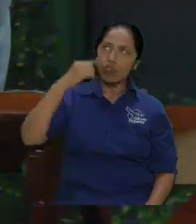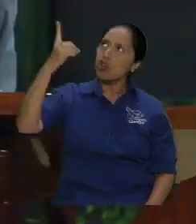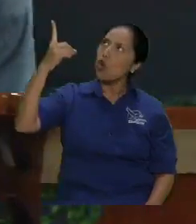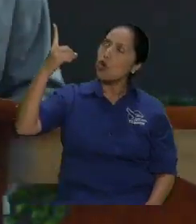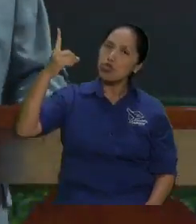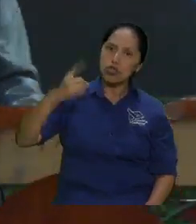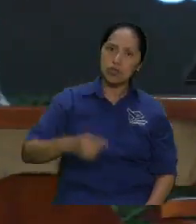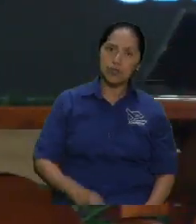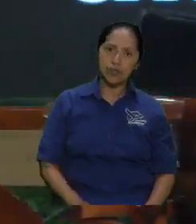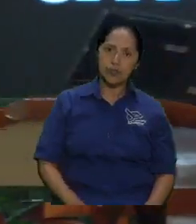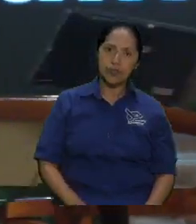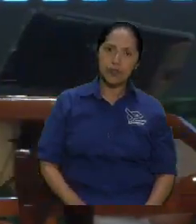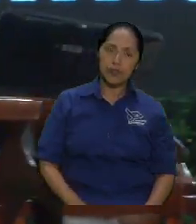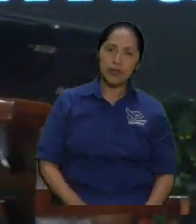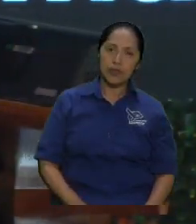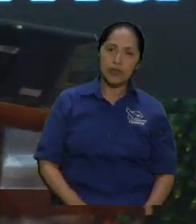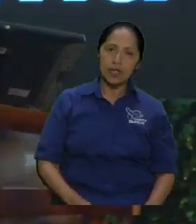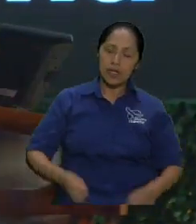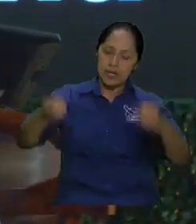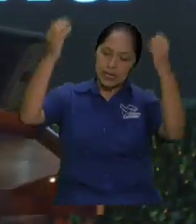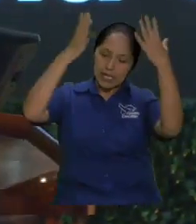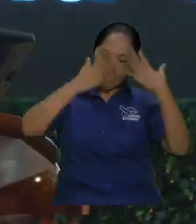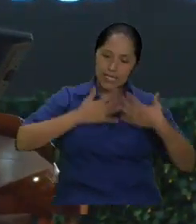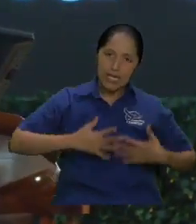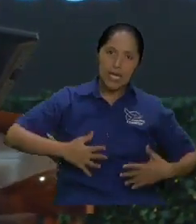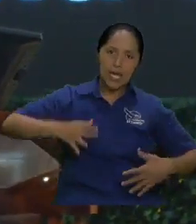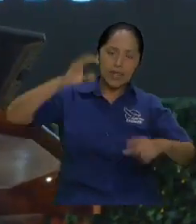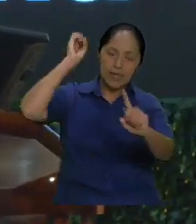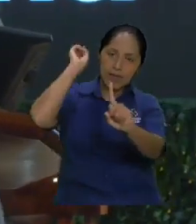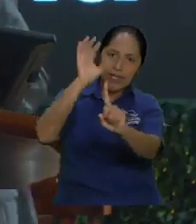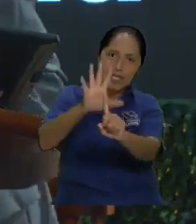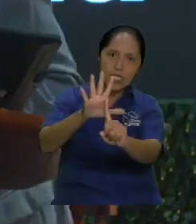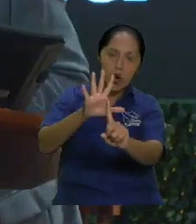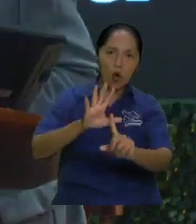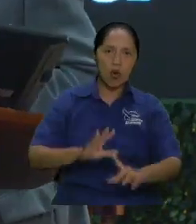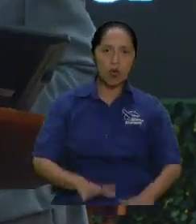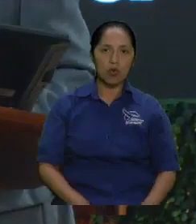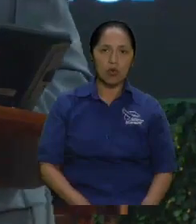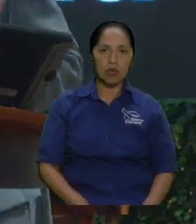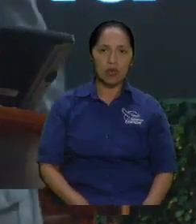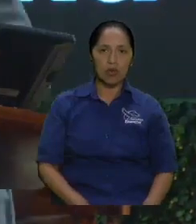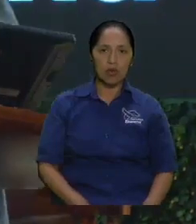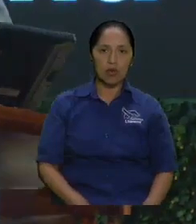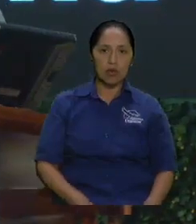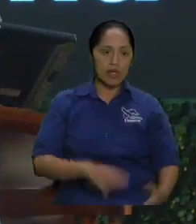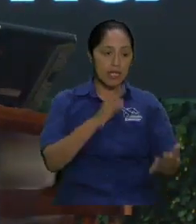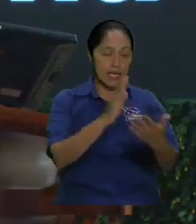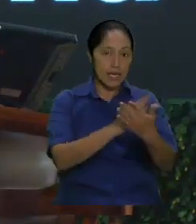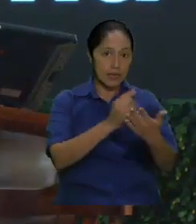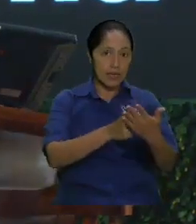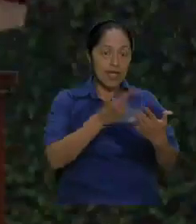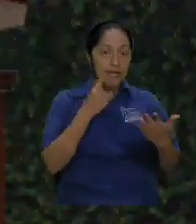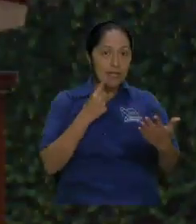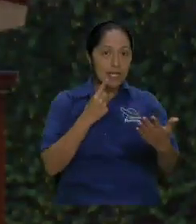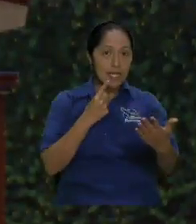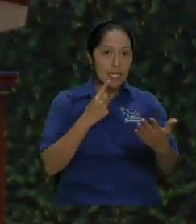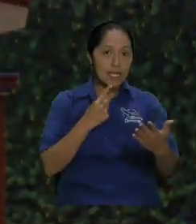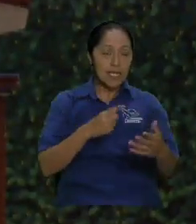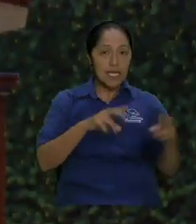Hay que hablarle al alma y aquí dice que el que come lo que es bueno su alma se deleita.